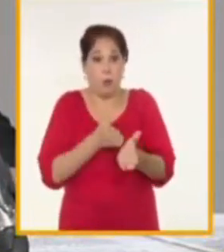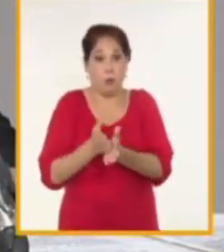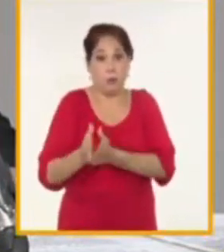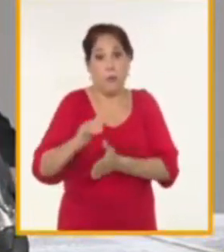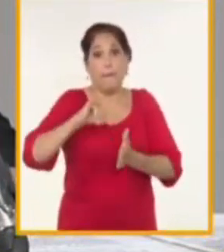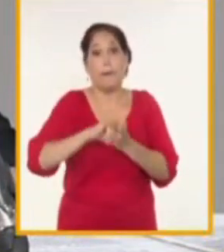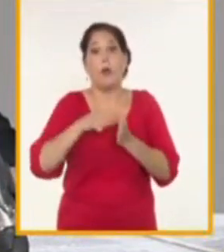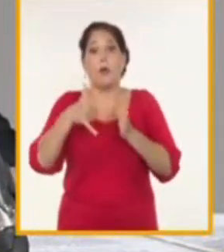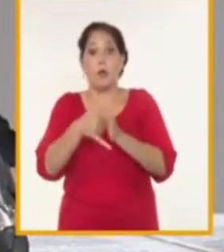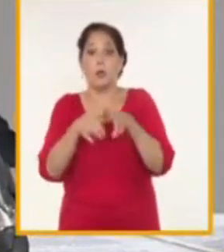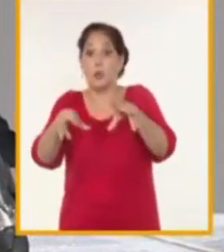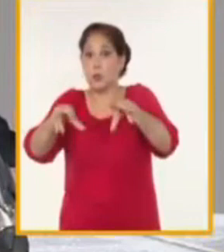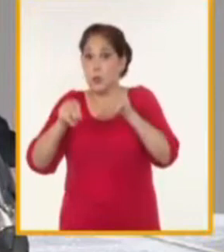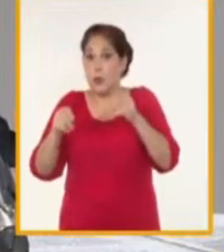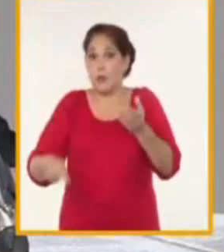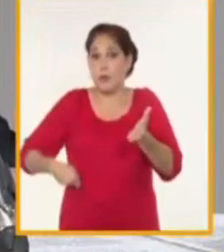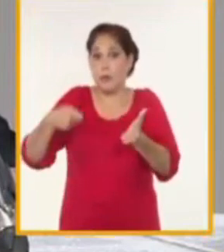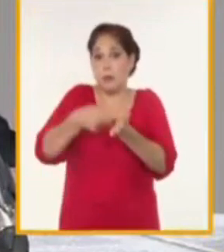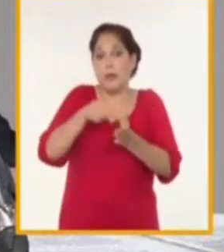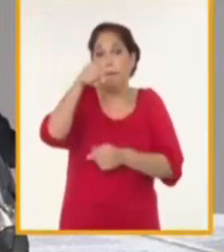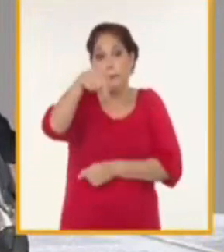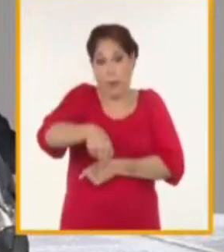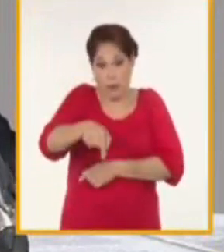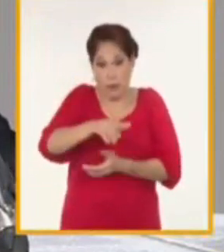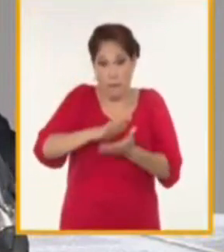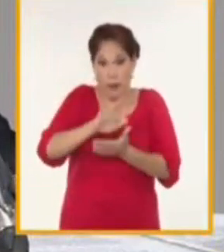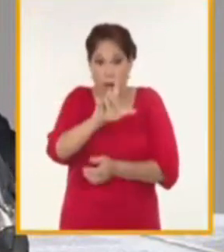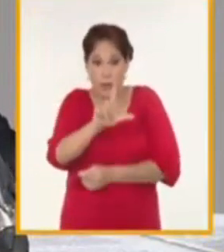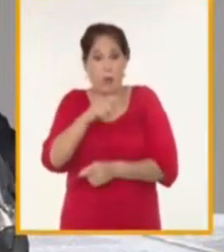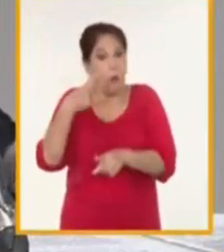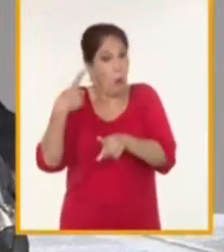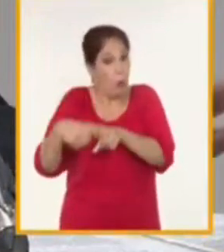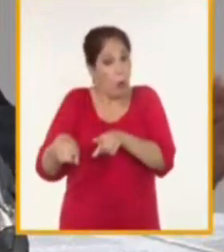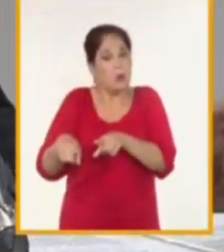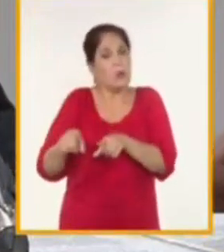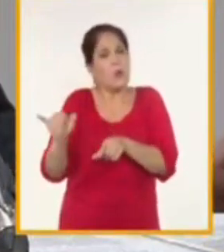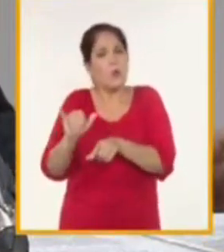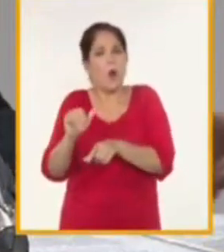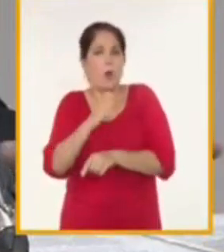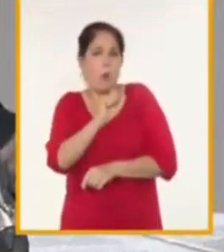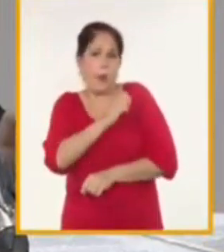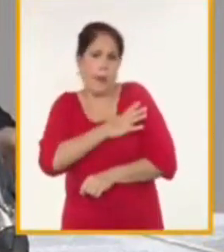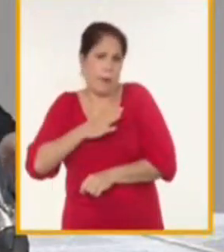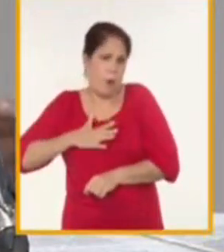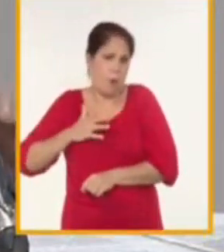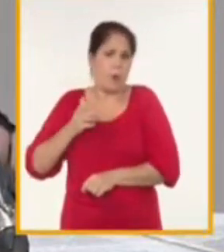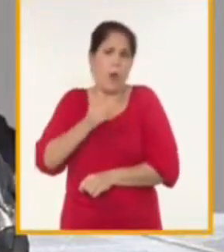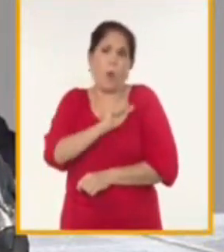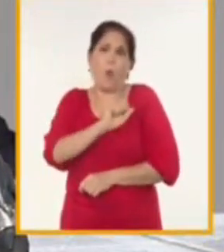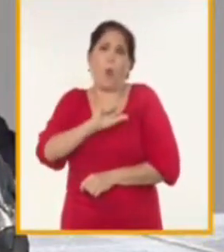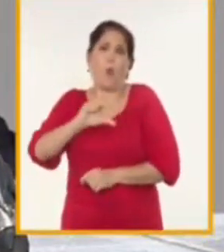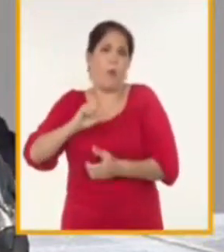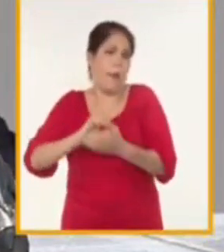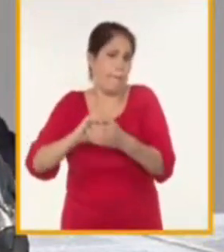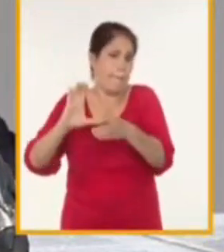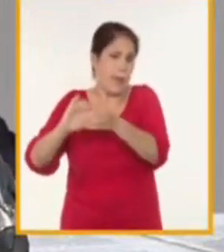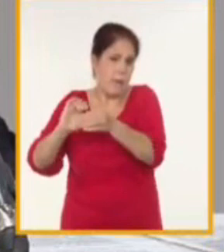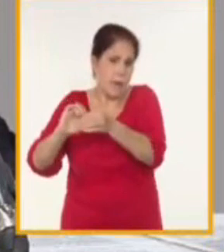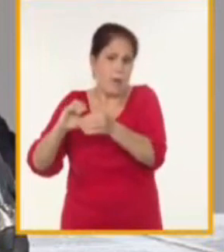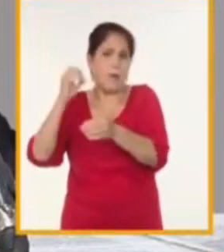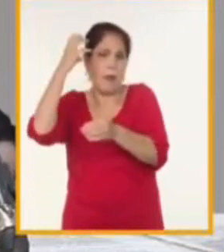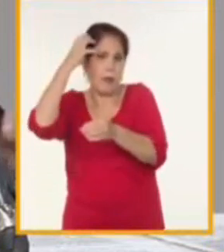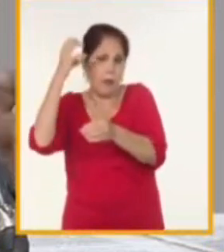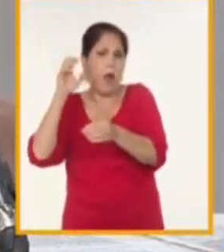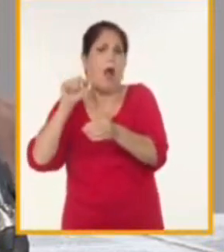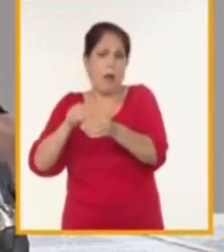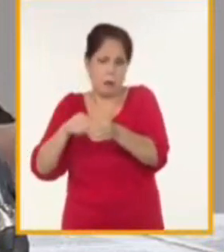proyectos nuevos de inversionistas que se establecerán en la zona sino también con el sector estatal y no estatal